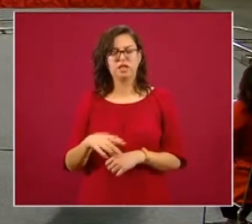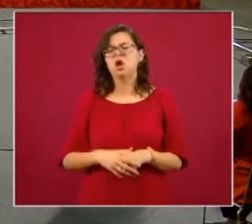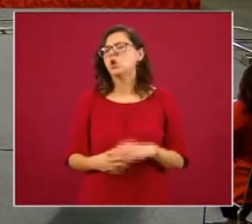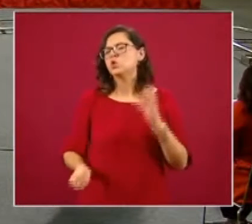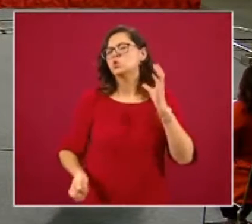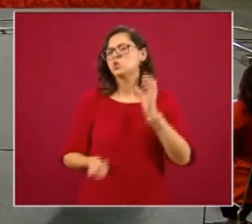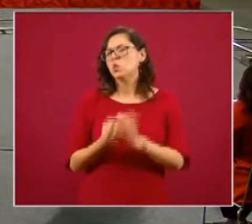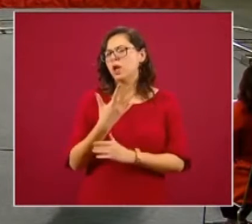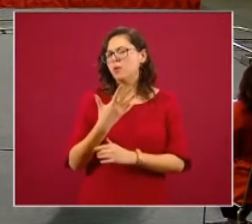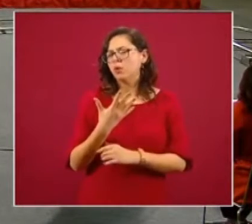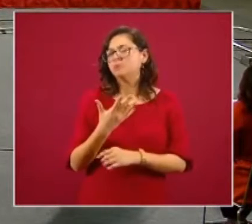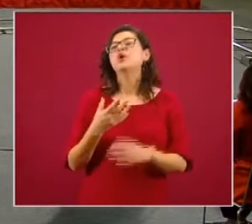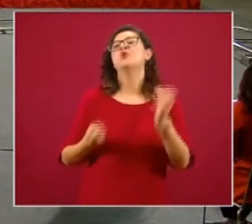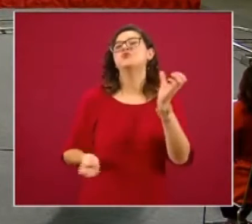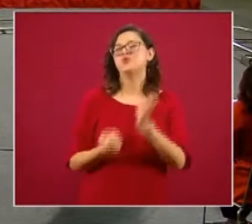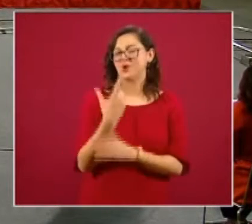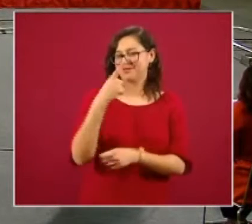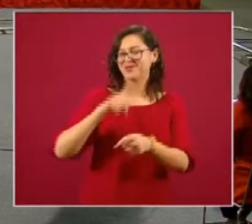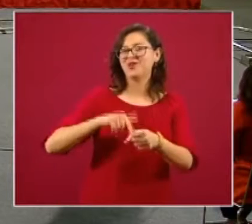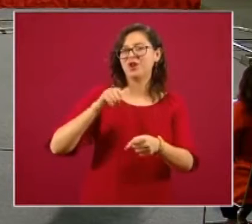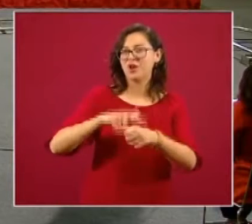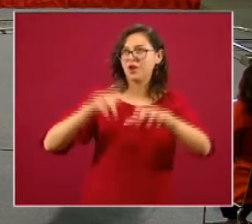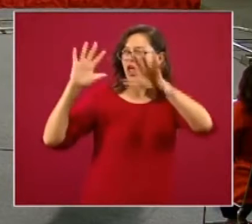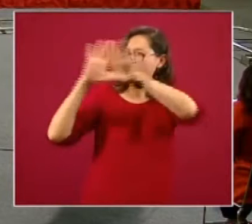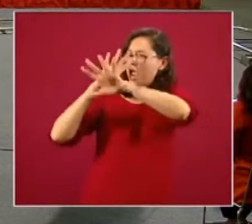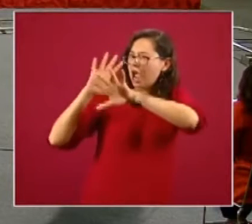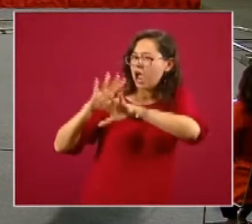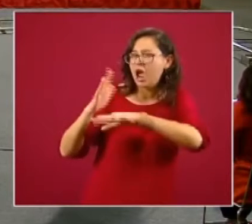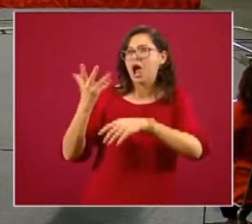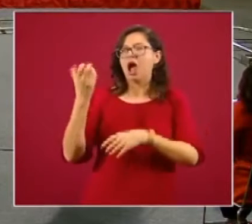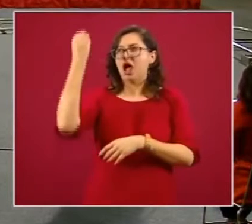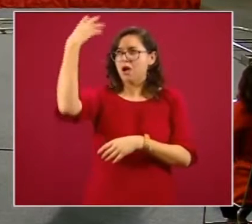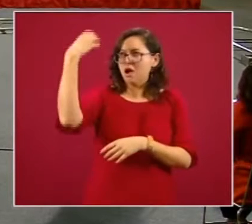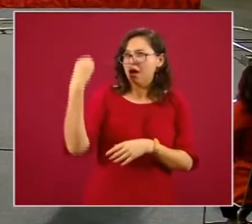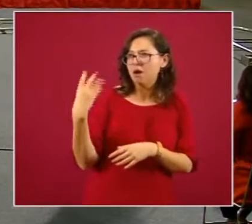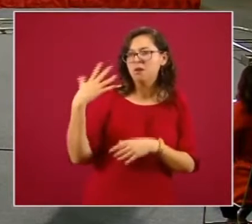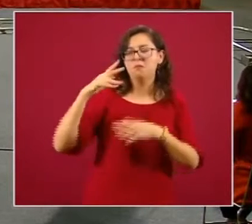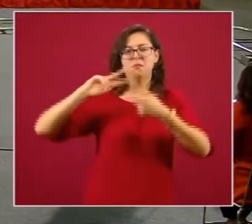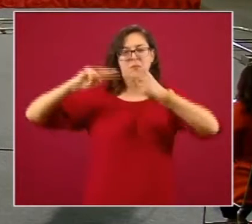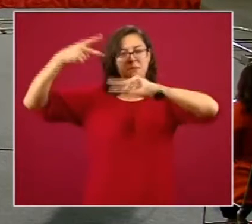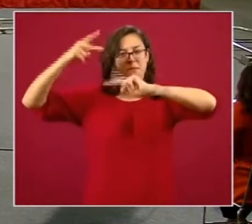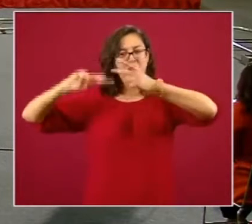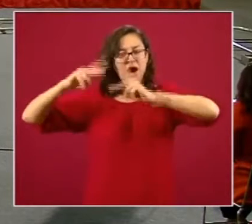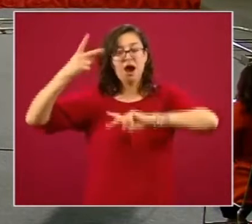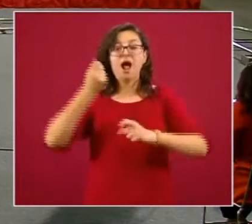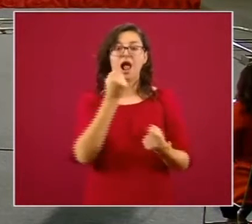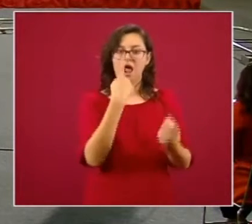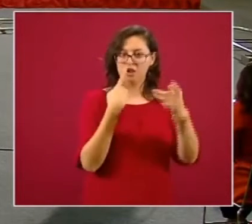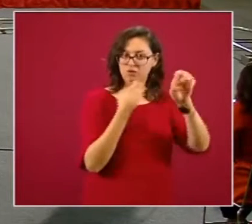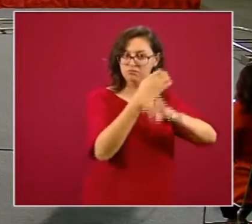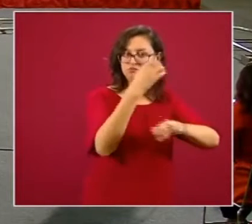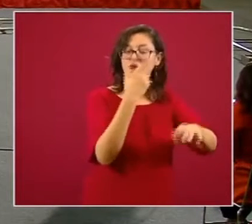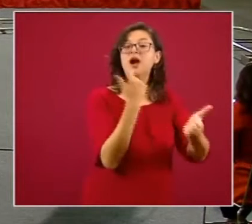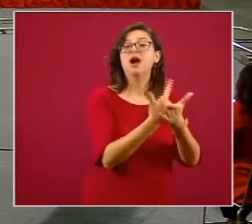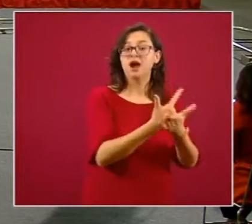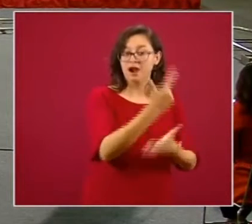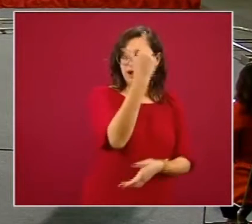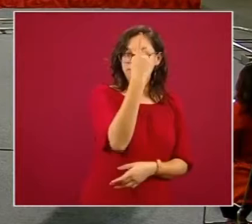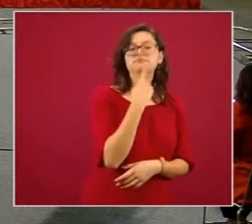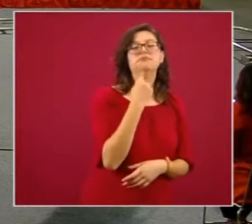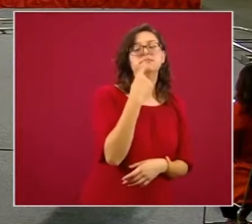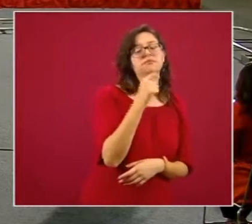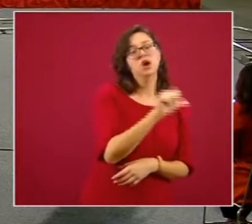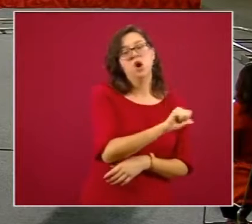nuevos y 266 muertes a causa del virus, con lo que suman 443,813 contagios y 48